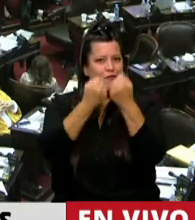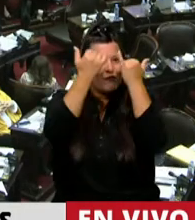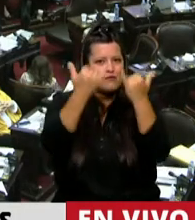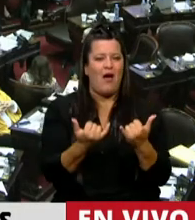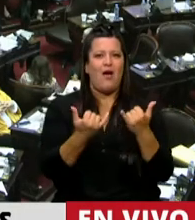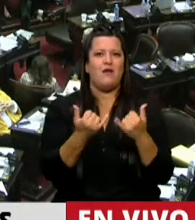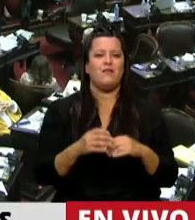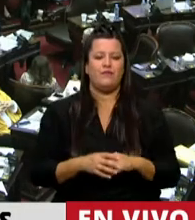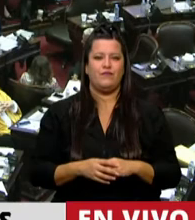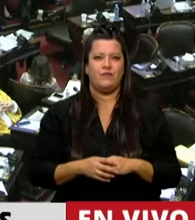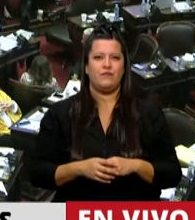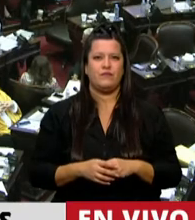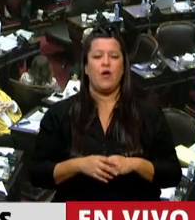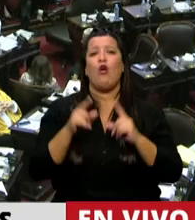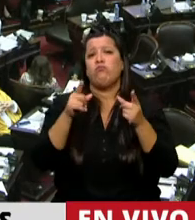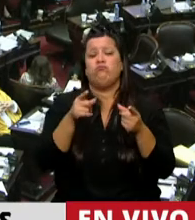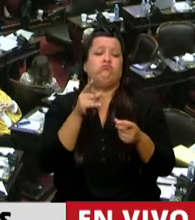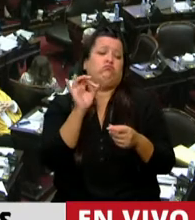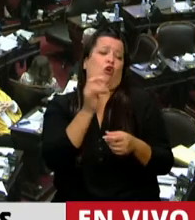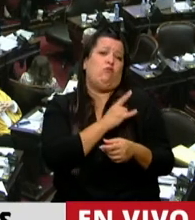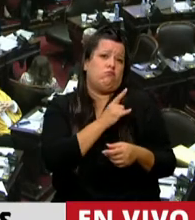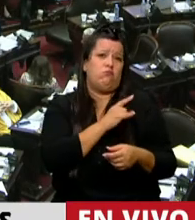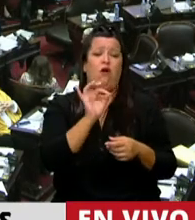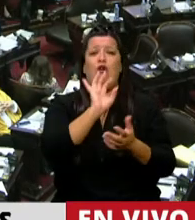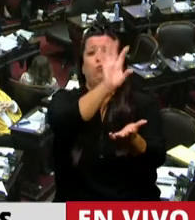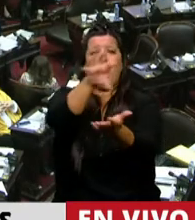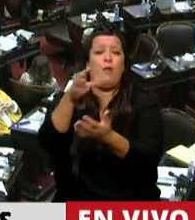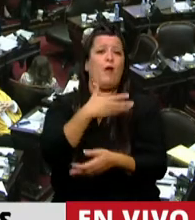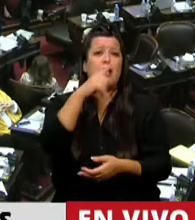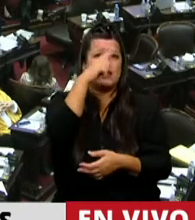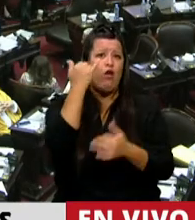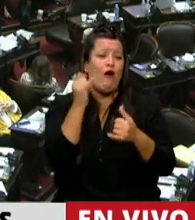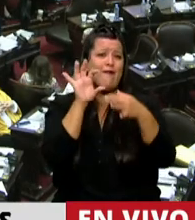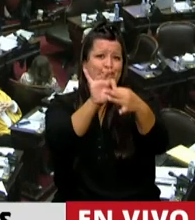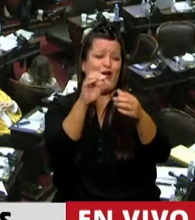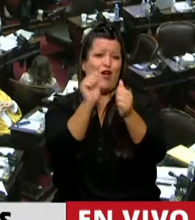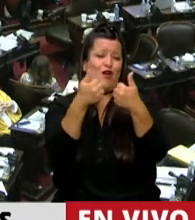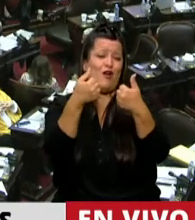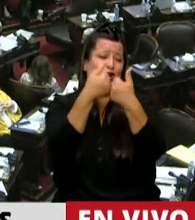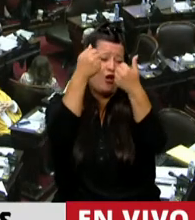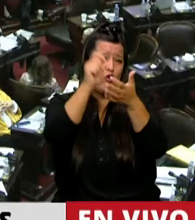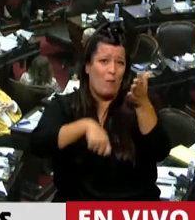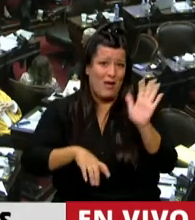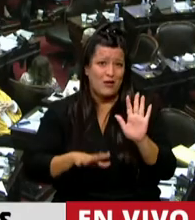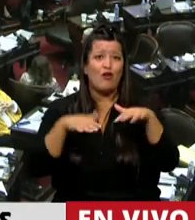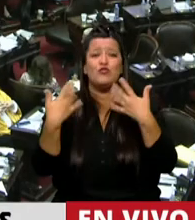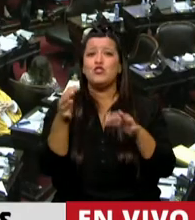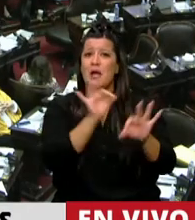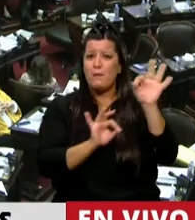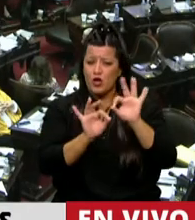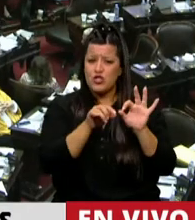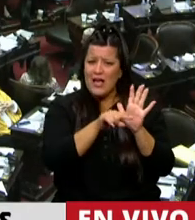con universidades u organismos estatales. Entonces, el proyecto tenía